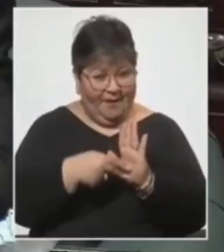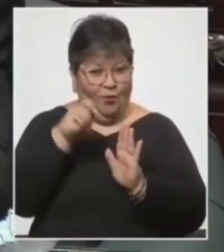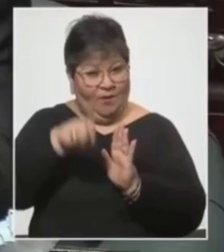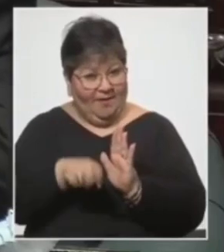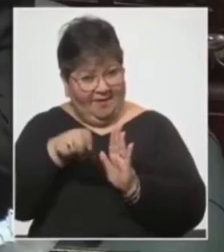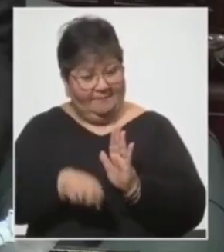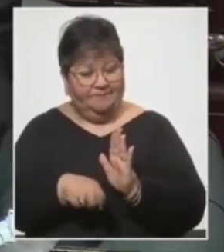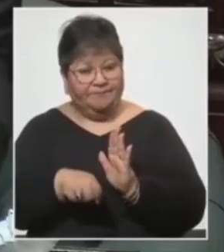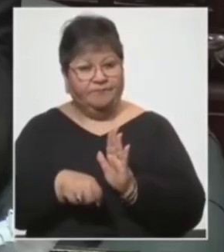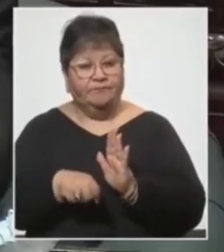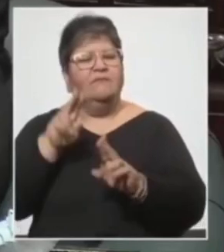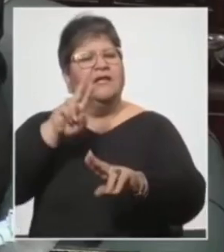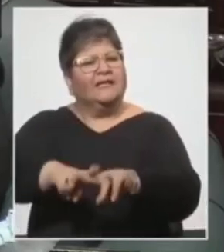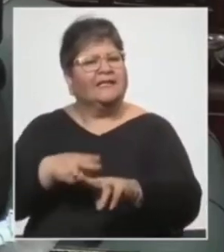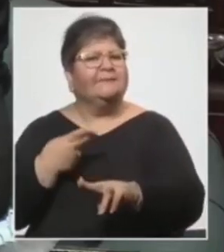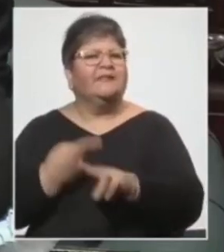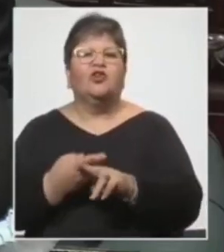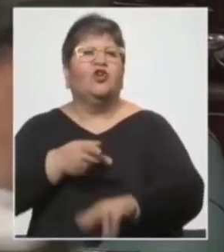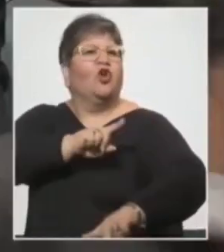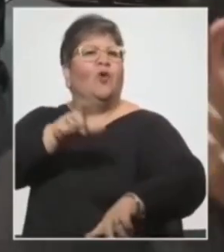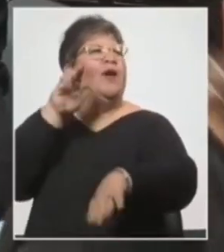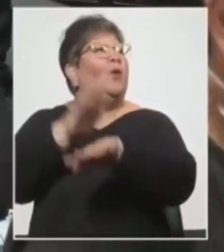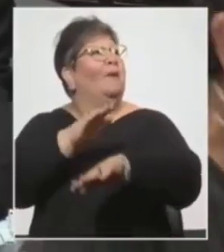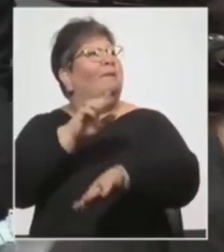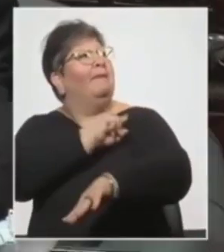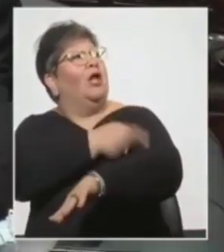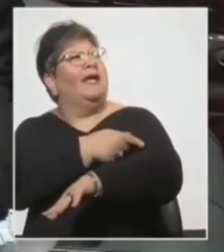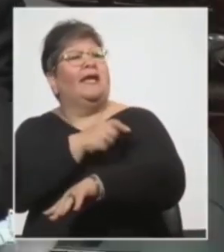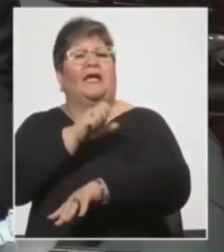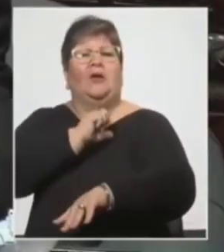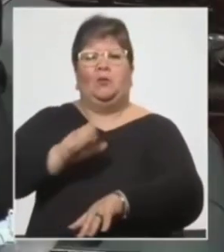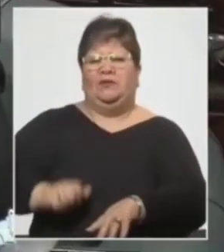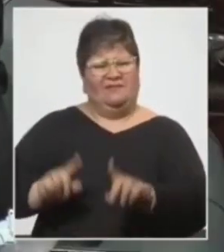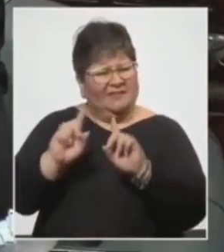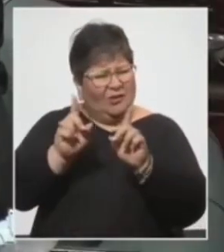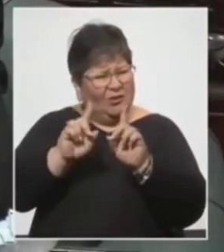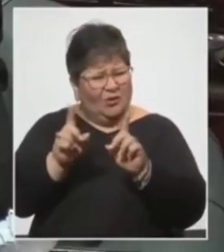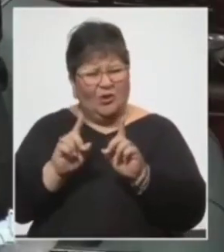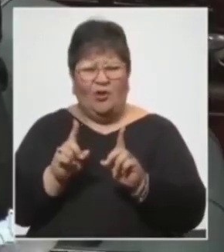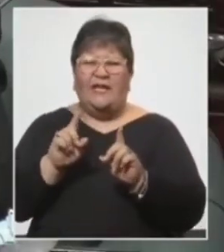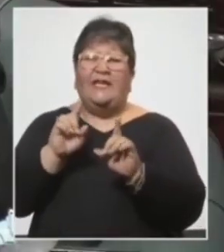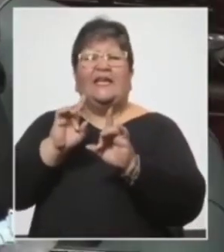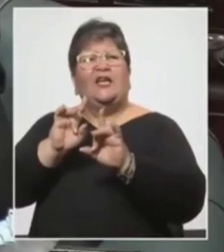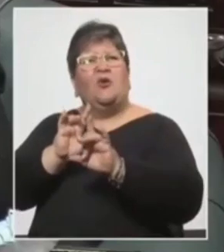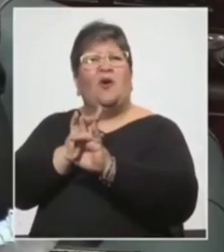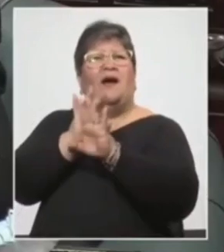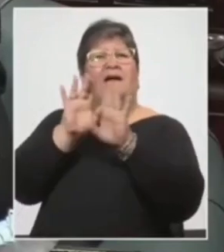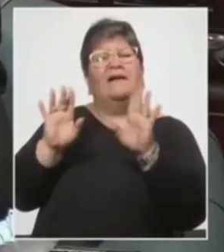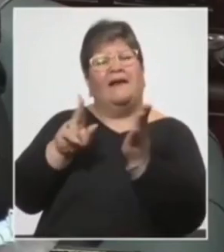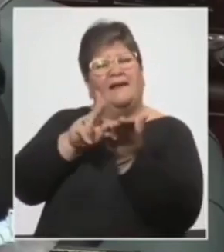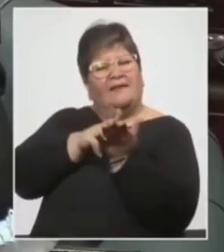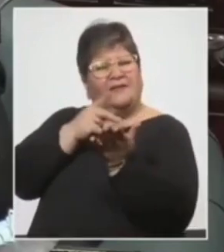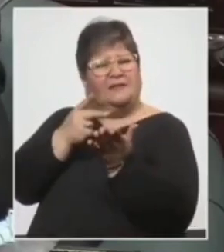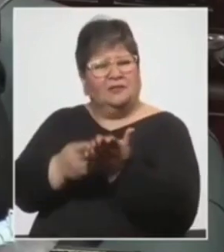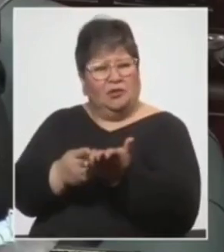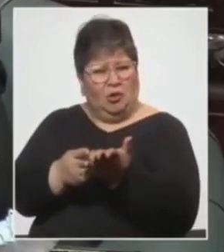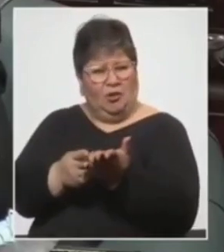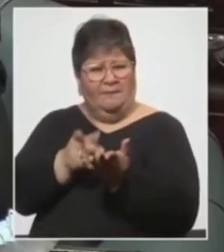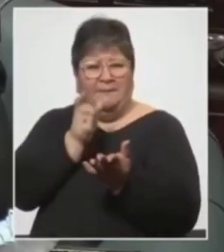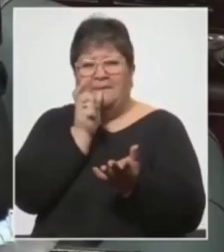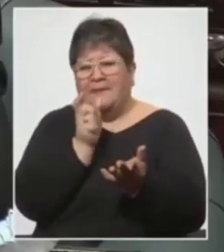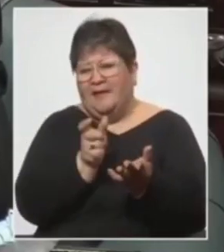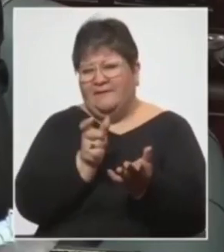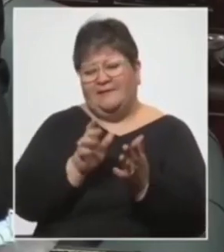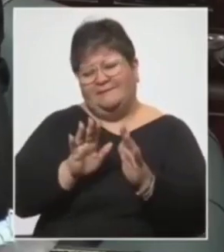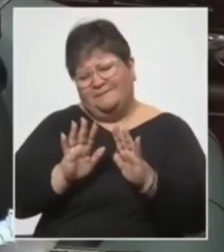Reitero, no estamos culpando al Ejecutivo de que no define bien aglomeraciones con riesgos sanitarios, porque creo